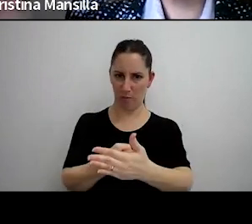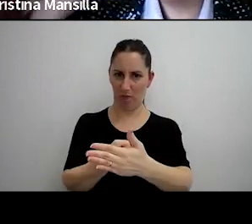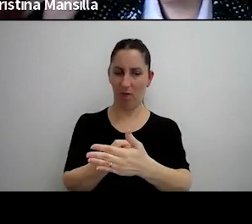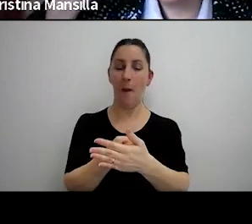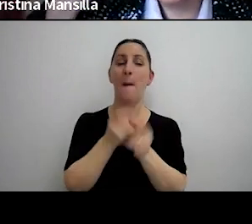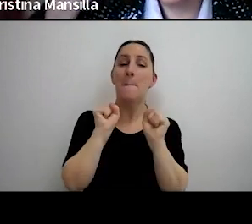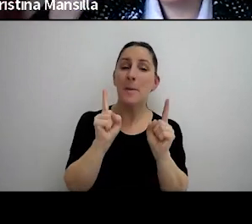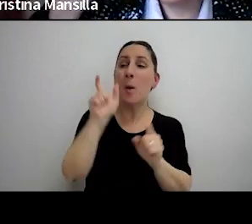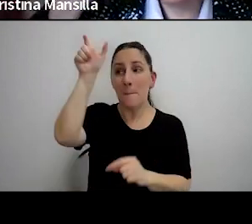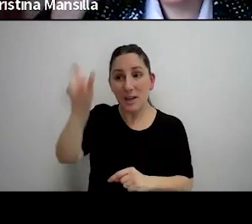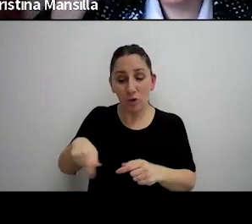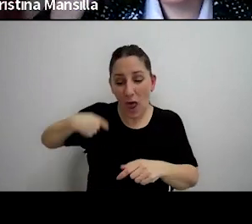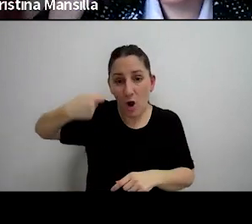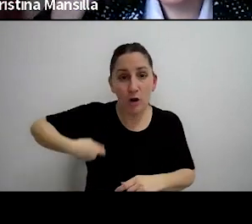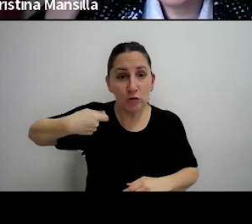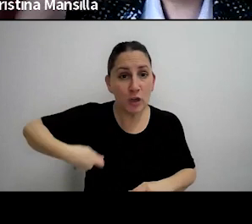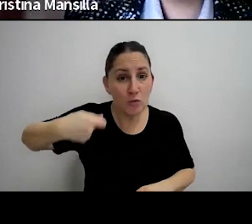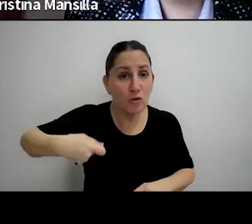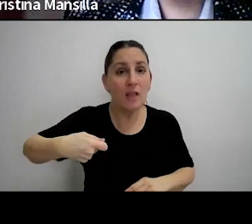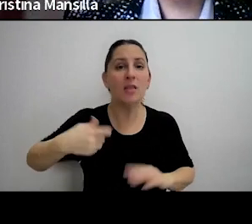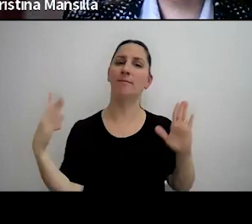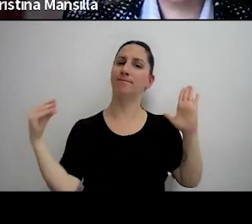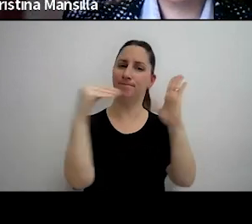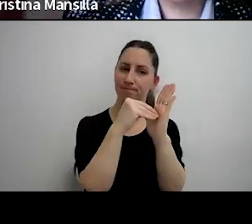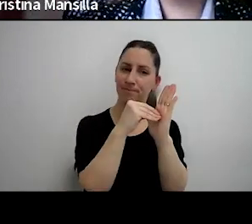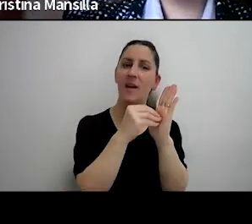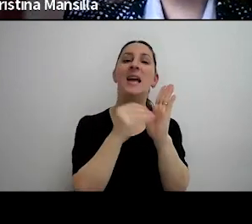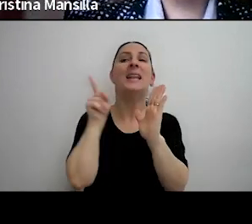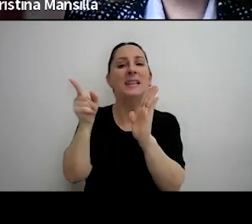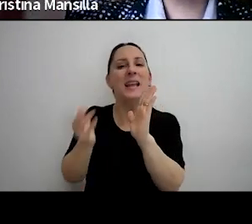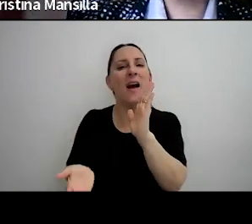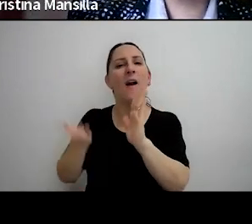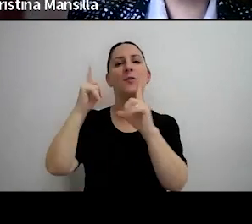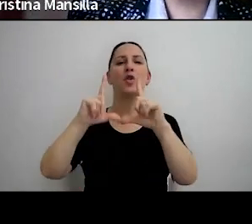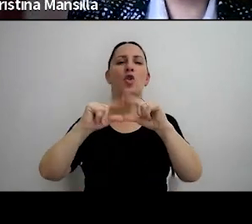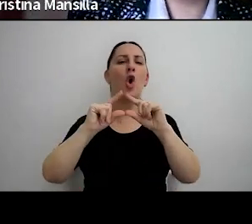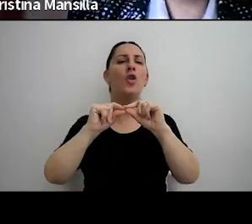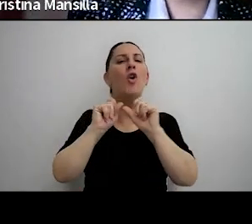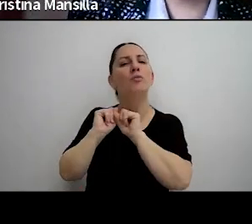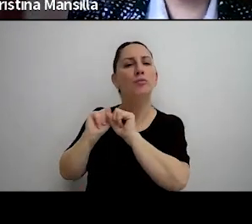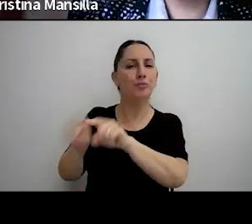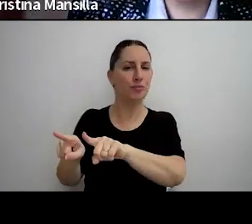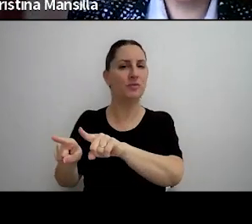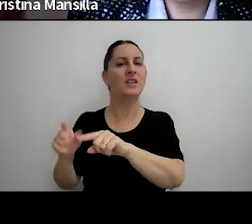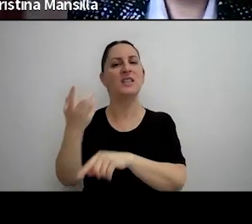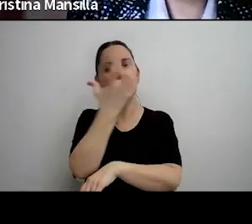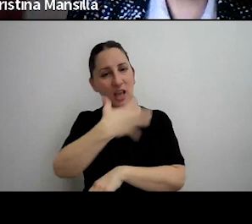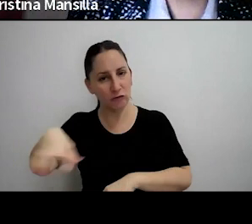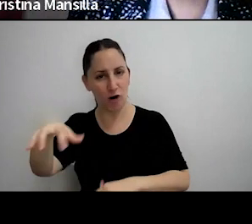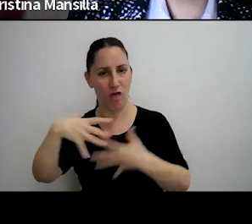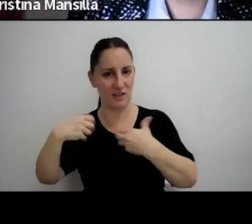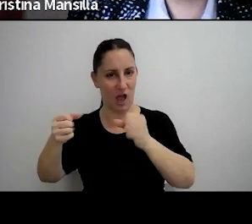que ese contribuyente en sistema registral tenga dado de alta el código perteneciente al sector de salud.